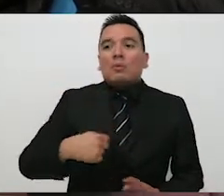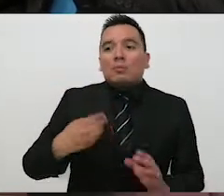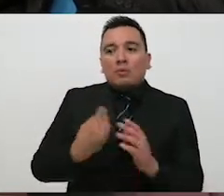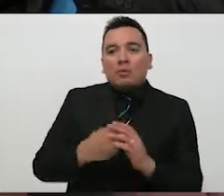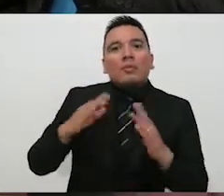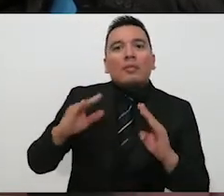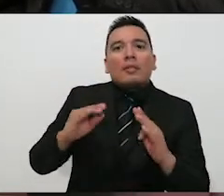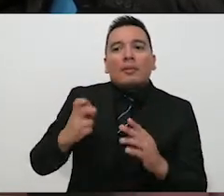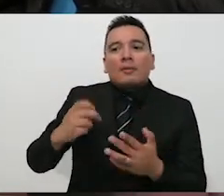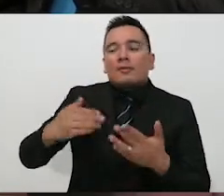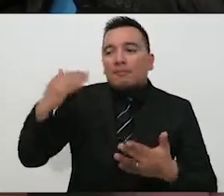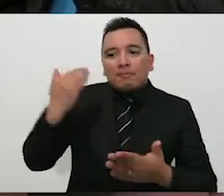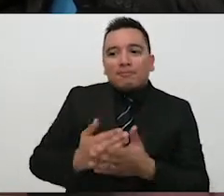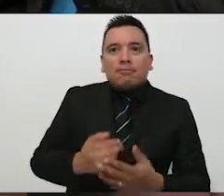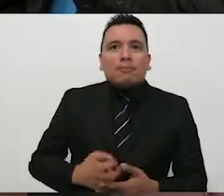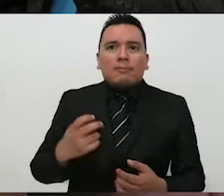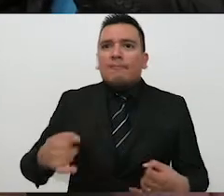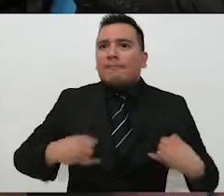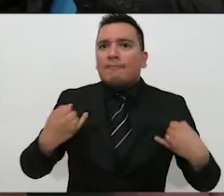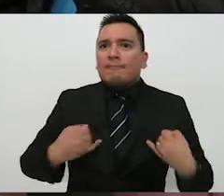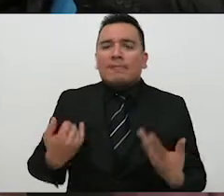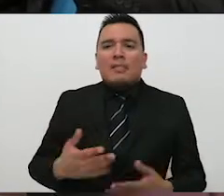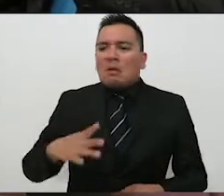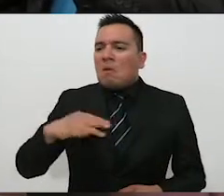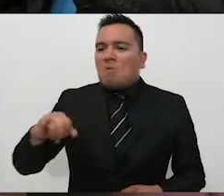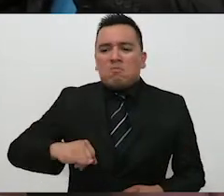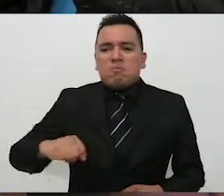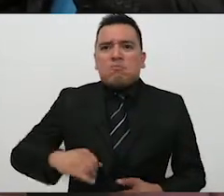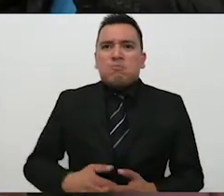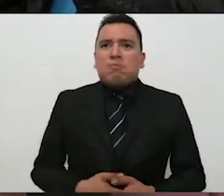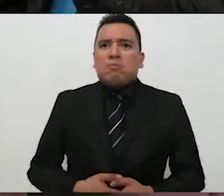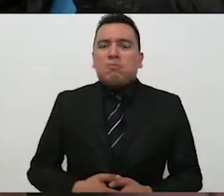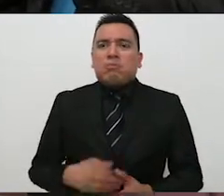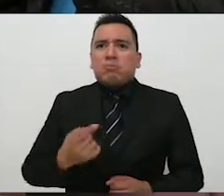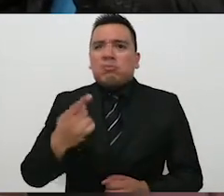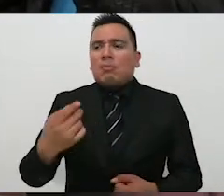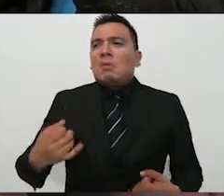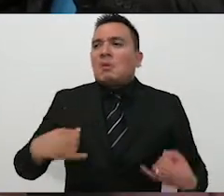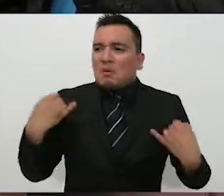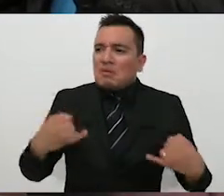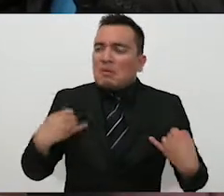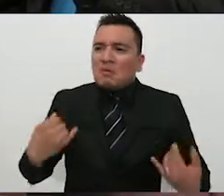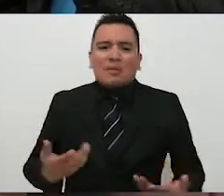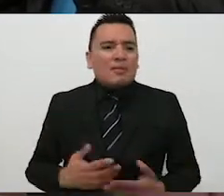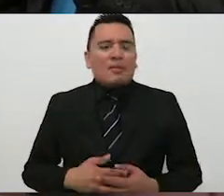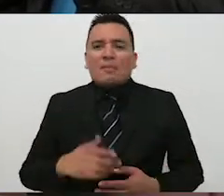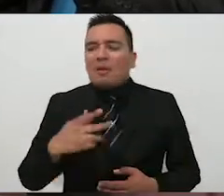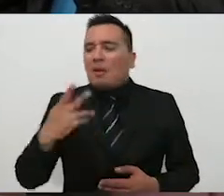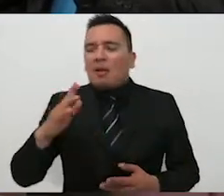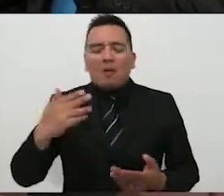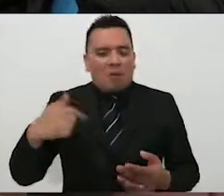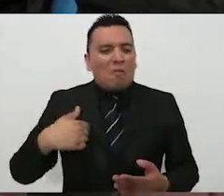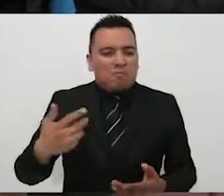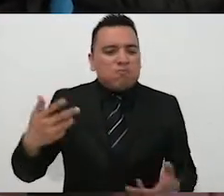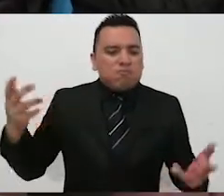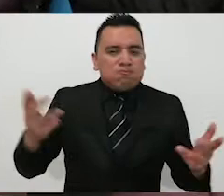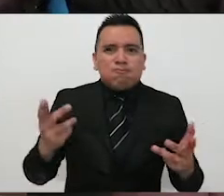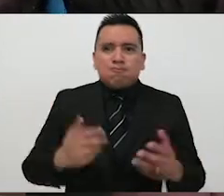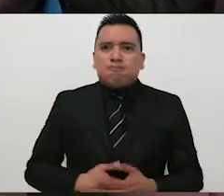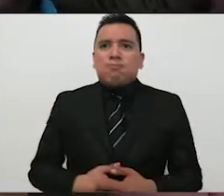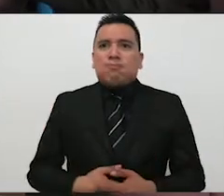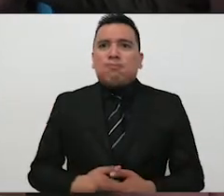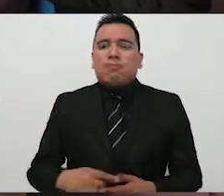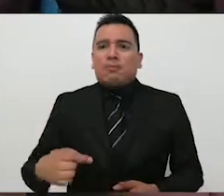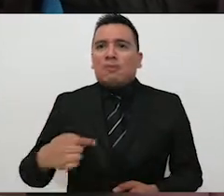magnífico porque los jóvenes como que sí lo tienen ya más, ya lo tienen más por hecho, ya lo tienen más asimilado. Ya les cuesta